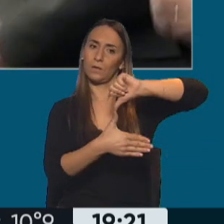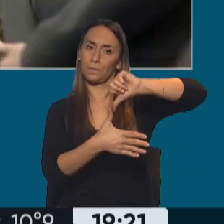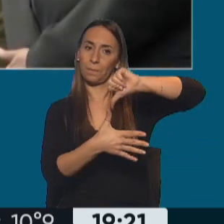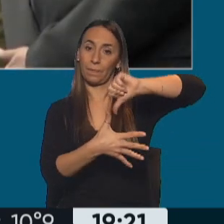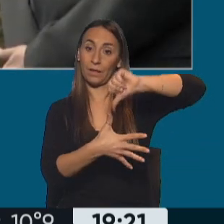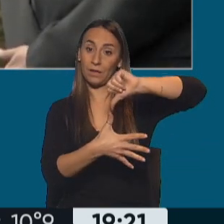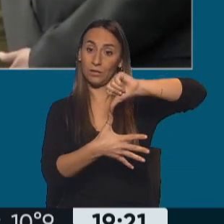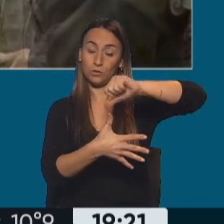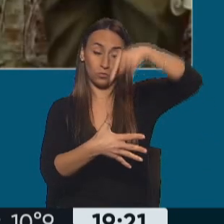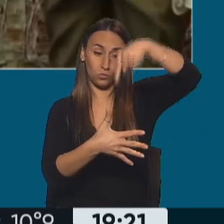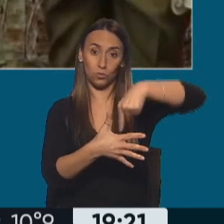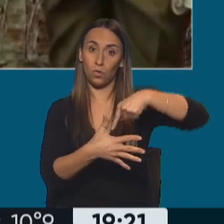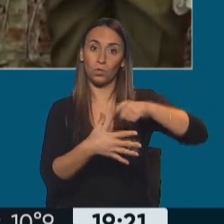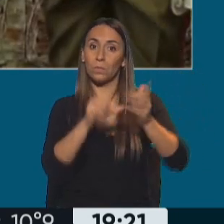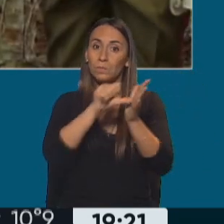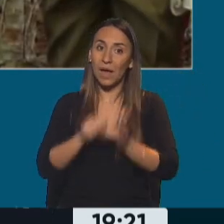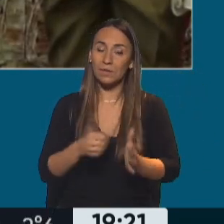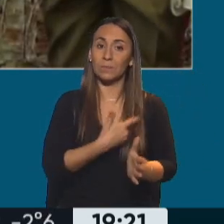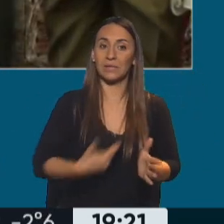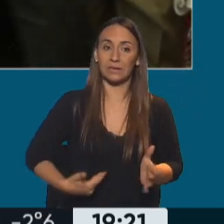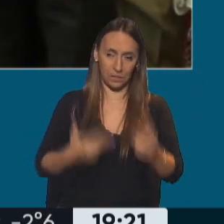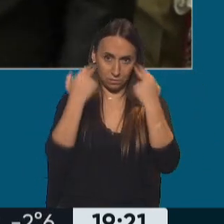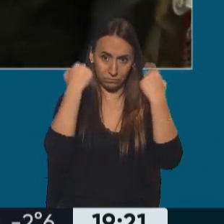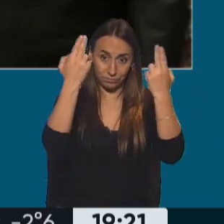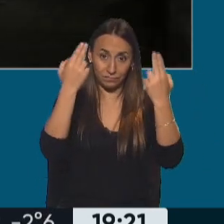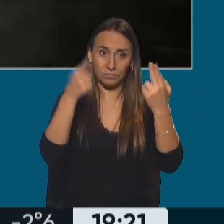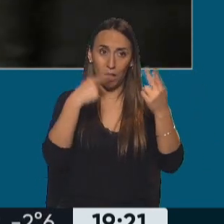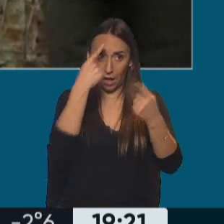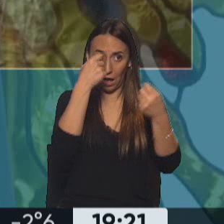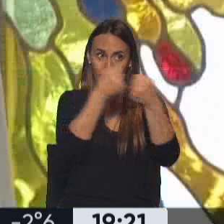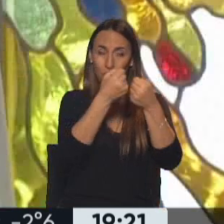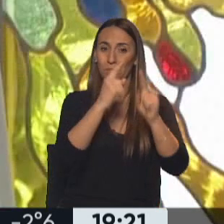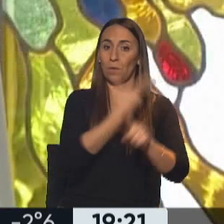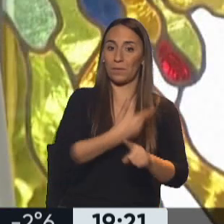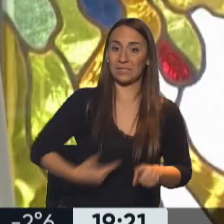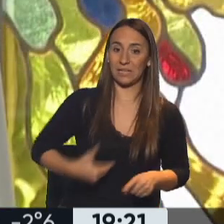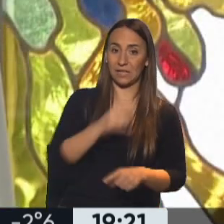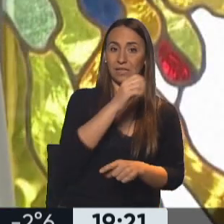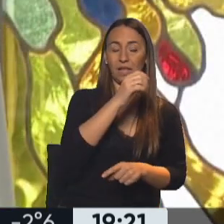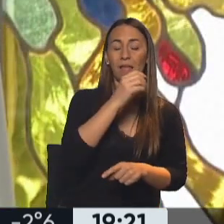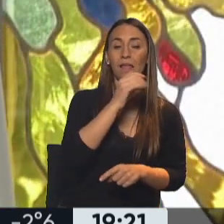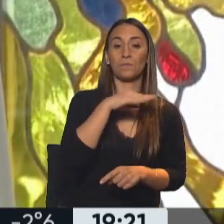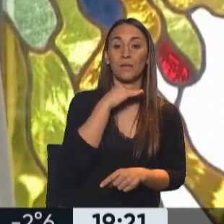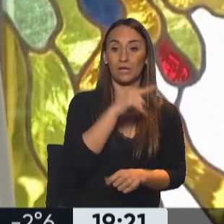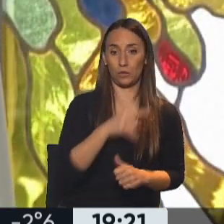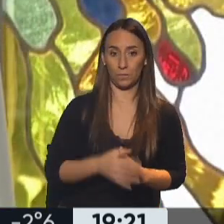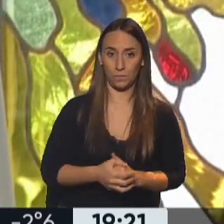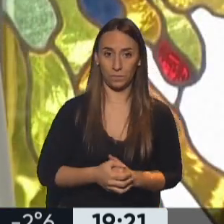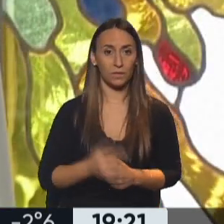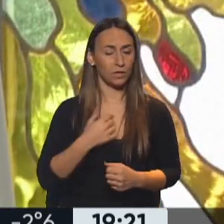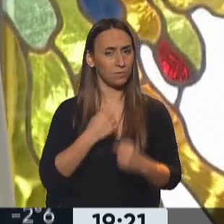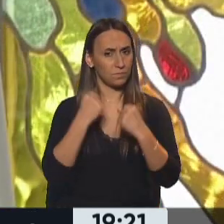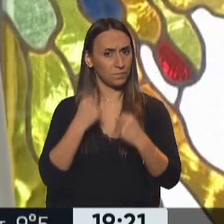mandatarios que siguieron a lo que dijo el propio presidente mexicano. Lo escuchamos también. Insistiré con el